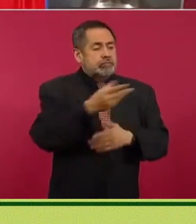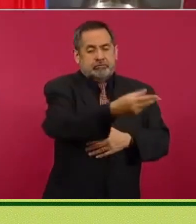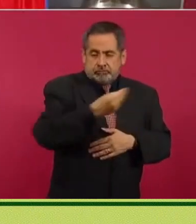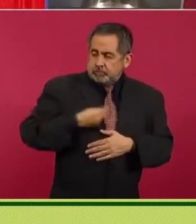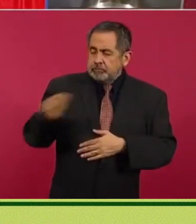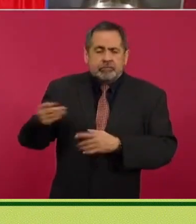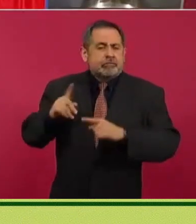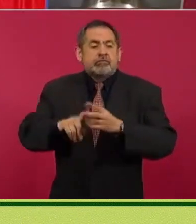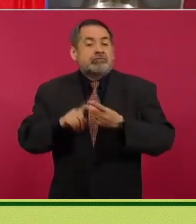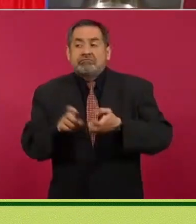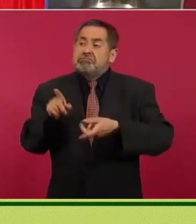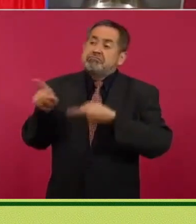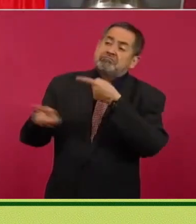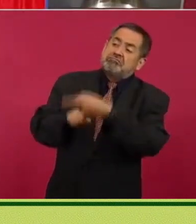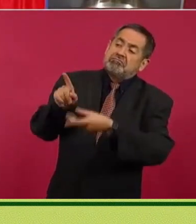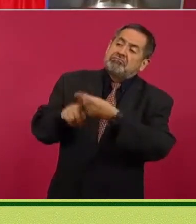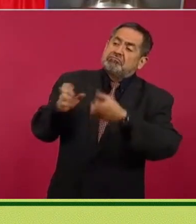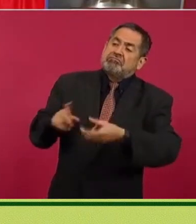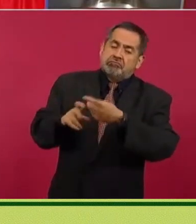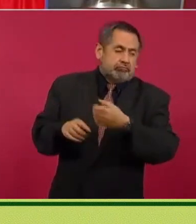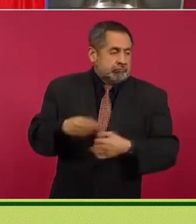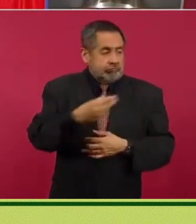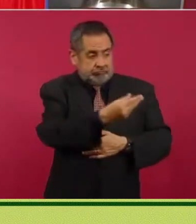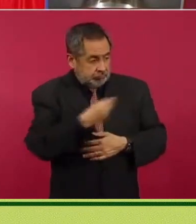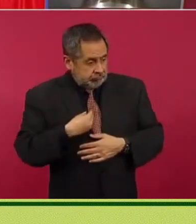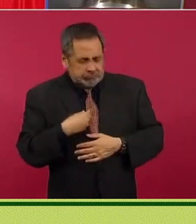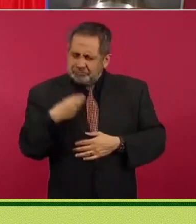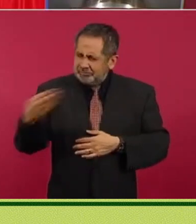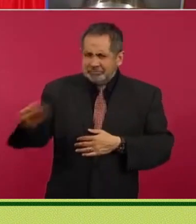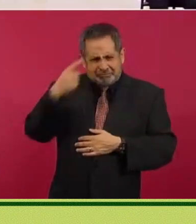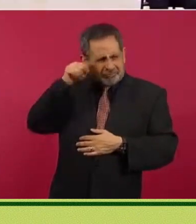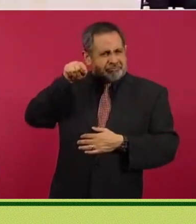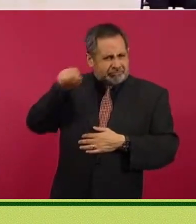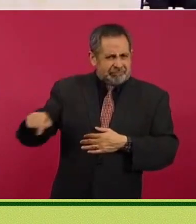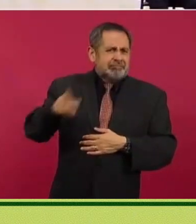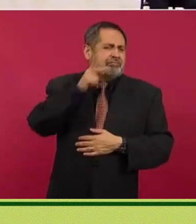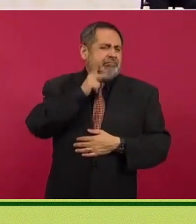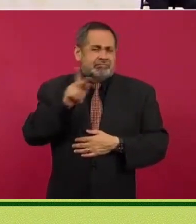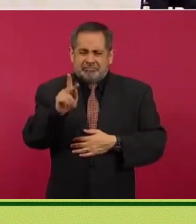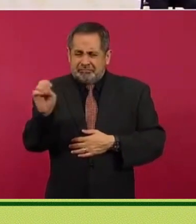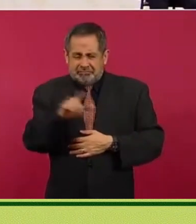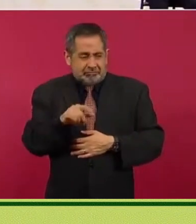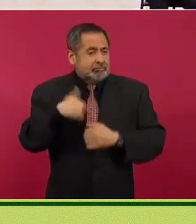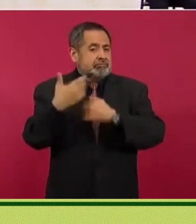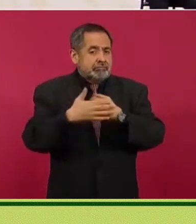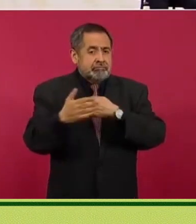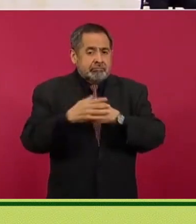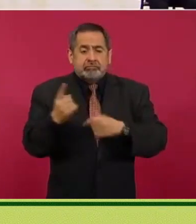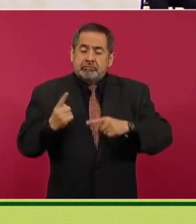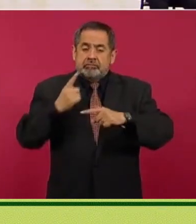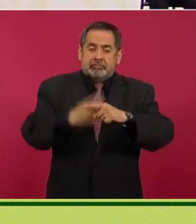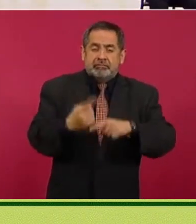y va a tener los 200, porque este año